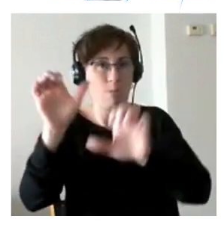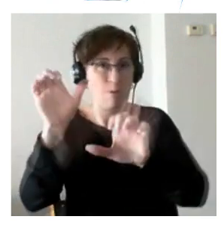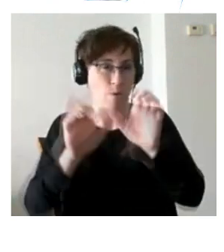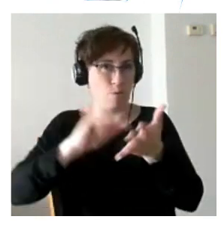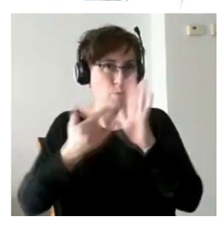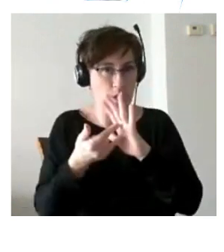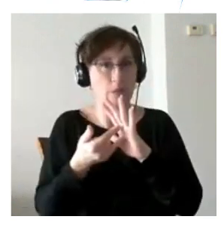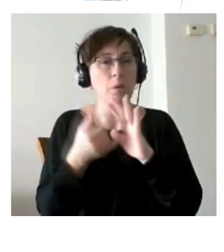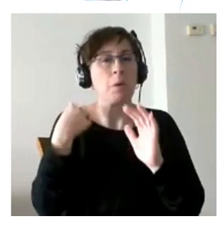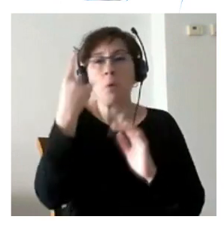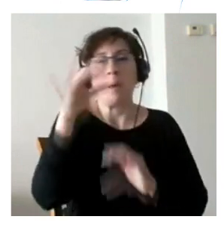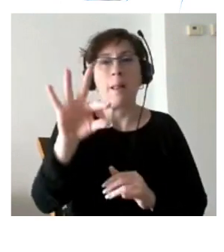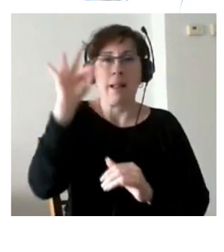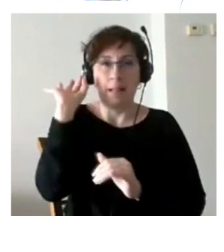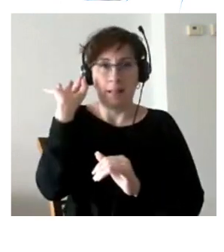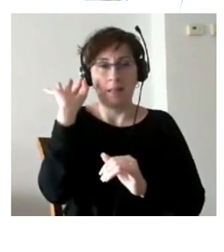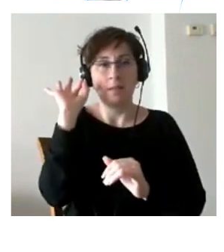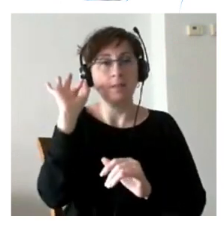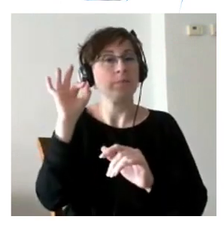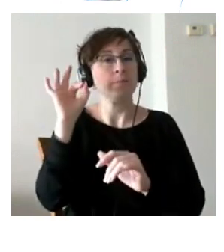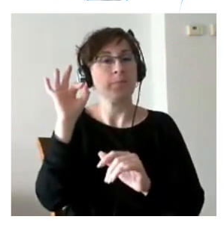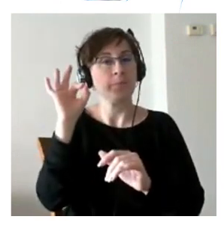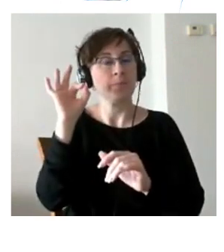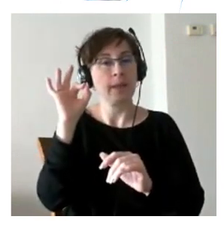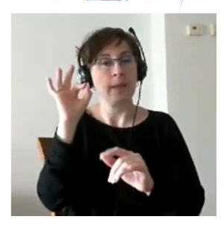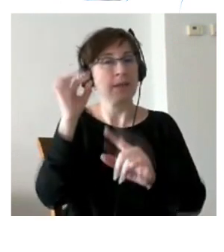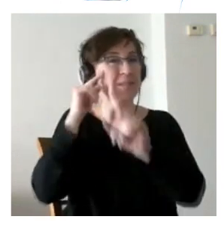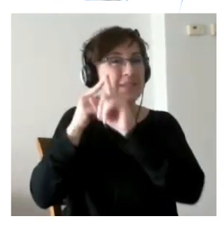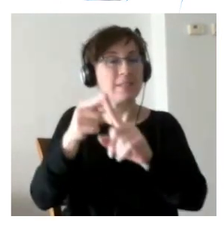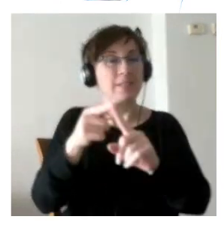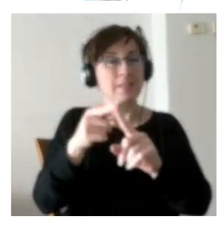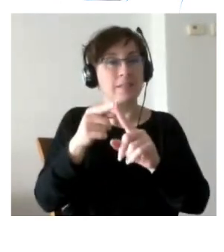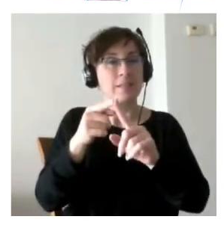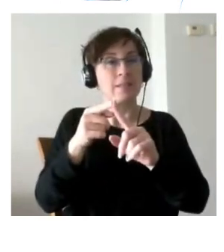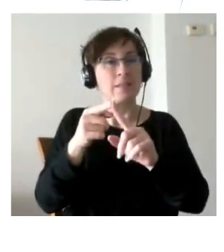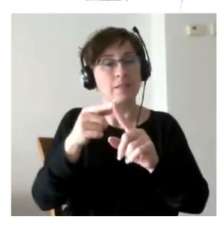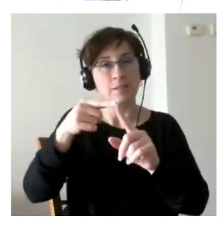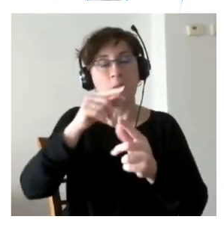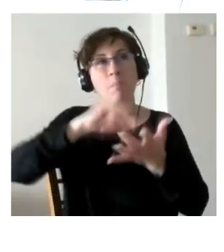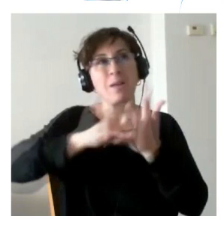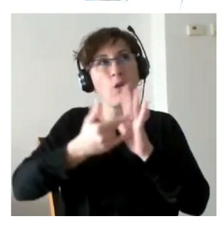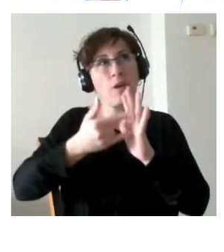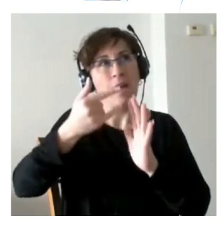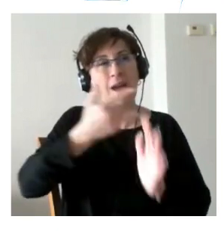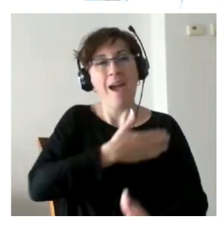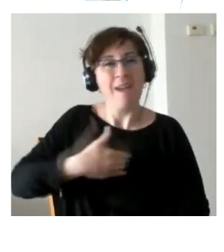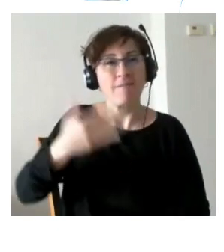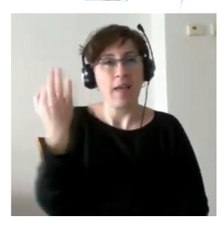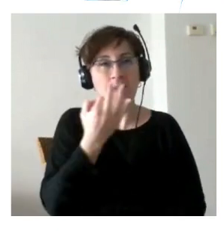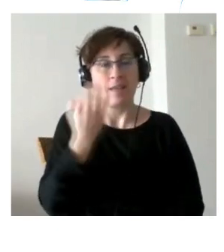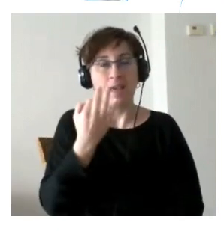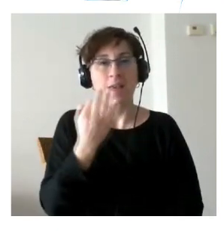quiero rescatar que la intención ha sido como la que puede inspirar esta imagen es decir aproximarnos a algo delicado